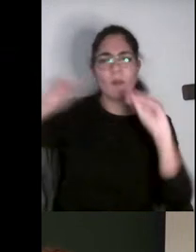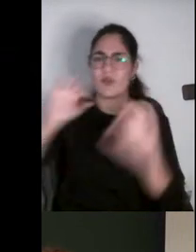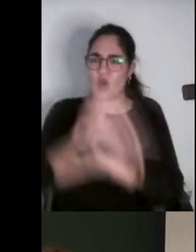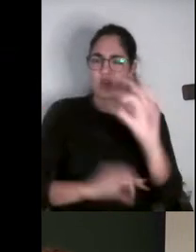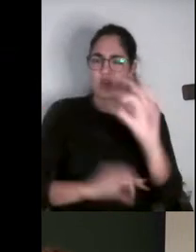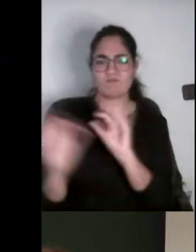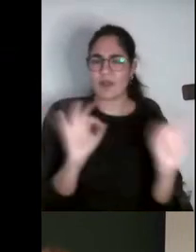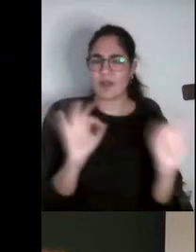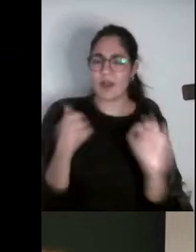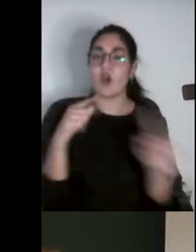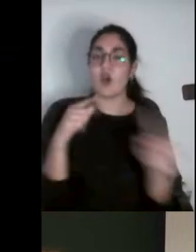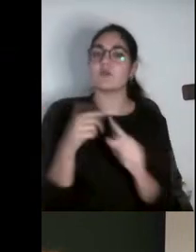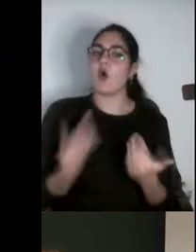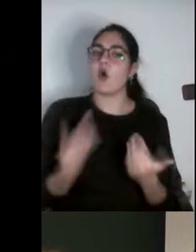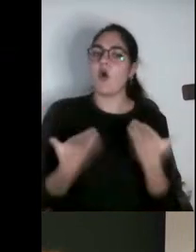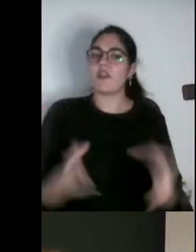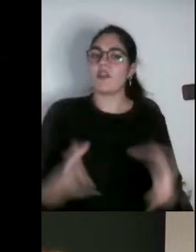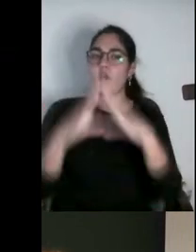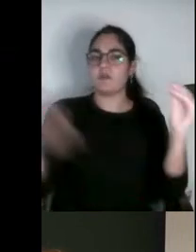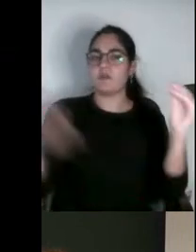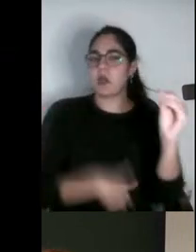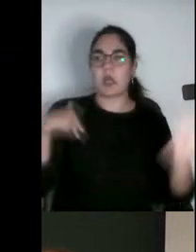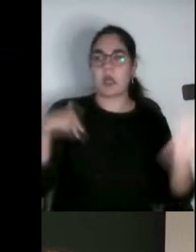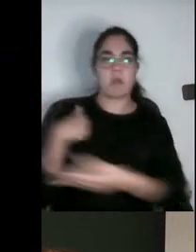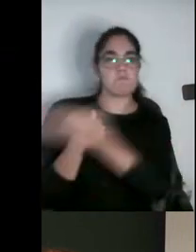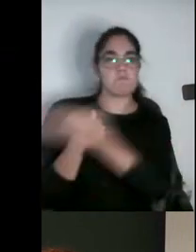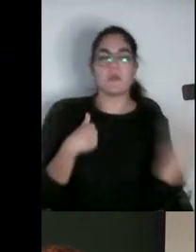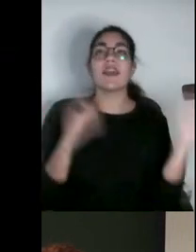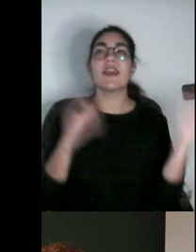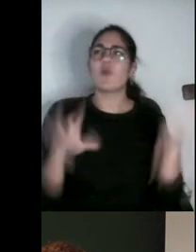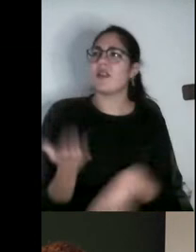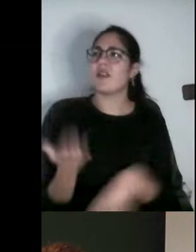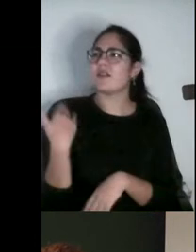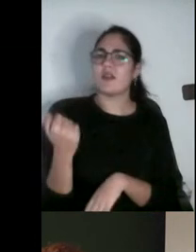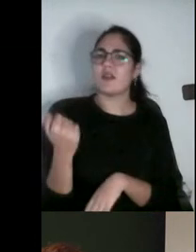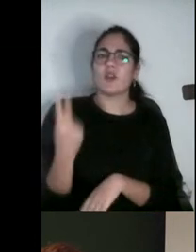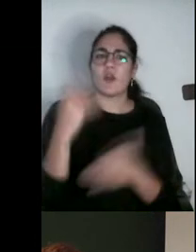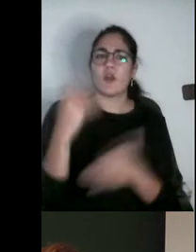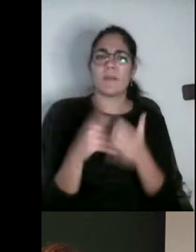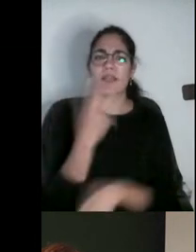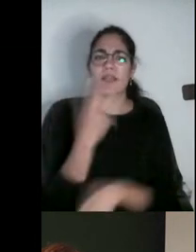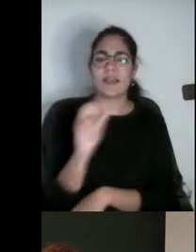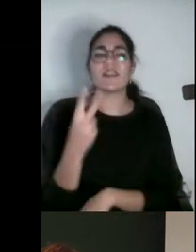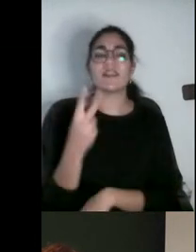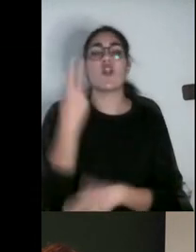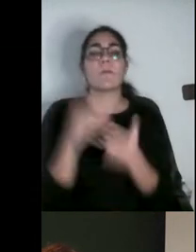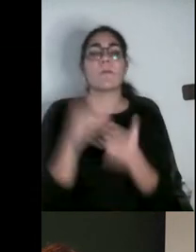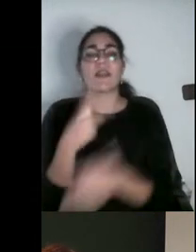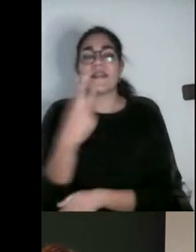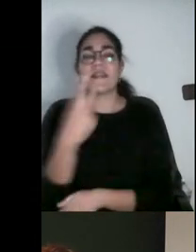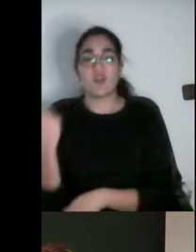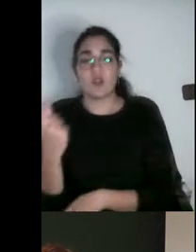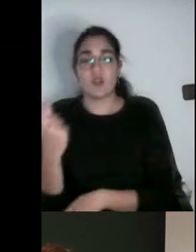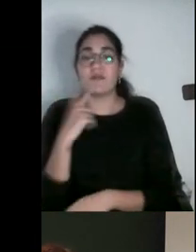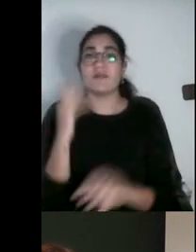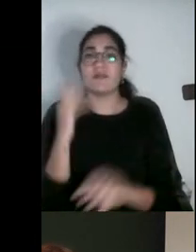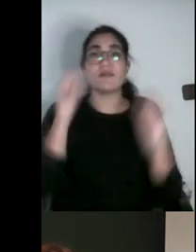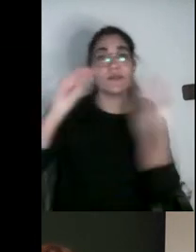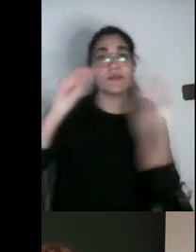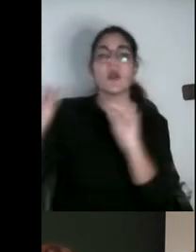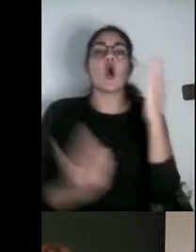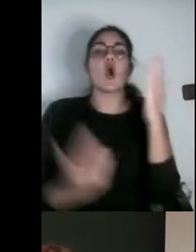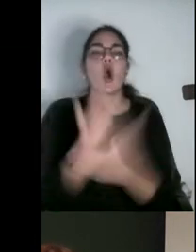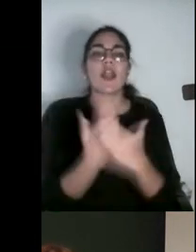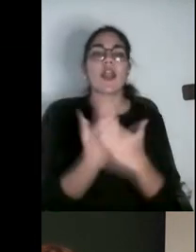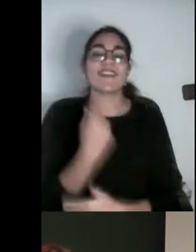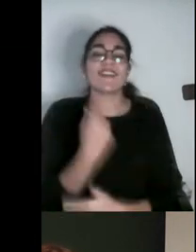universitaria, como ejemplo, en el último curso académico 2020-2021, ha realizado en torno a 17 jornadas,